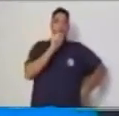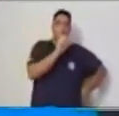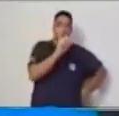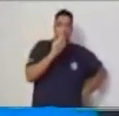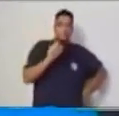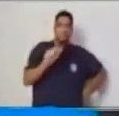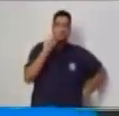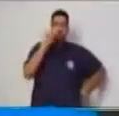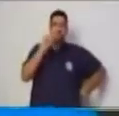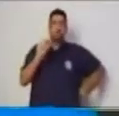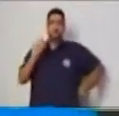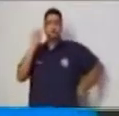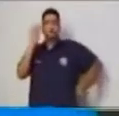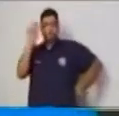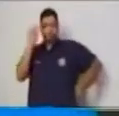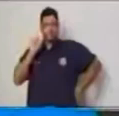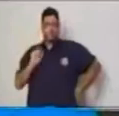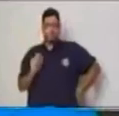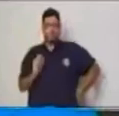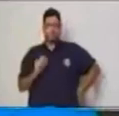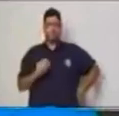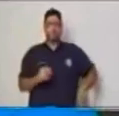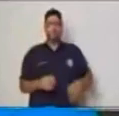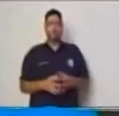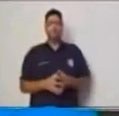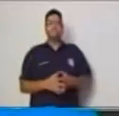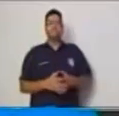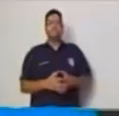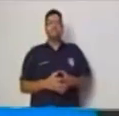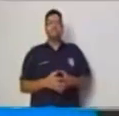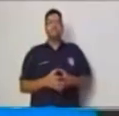ordenados de esta